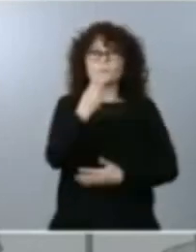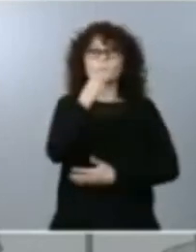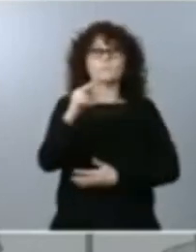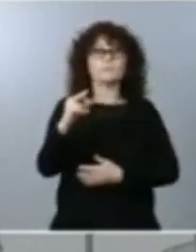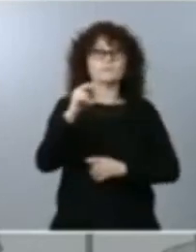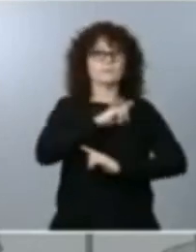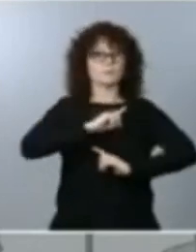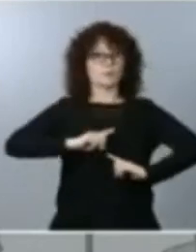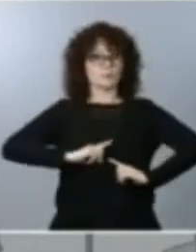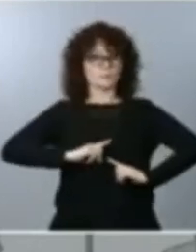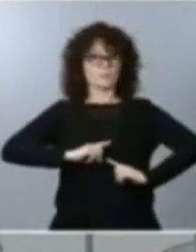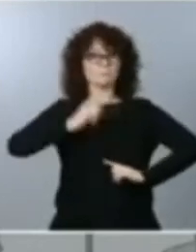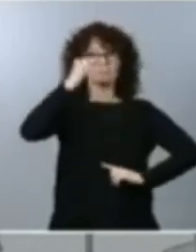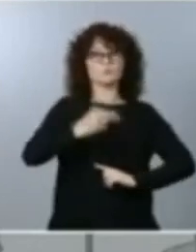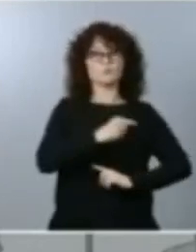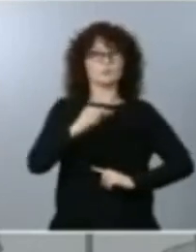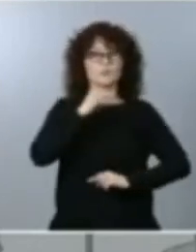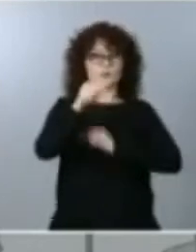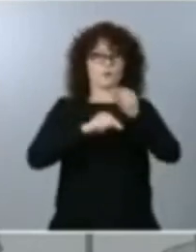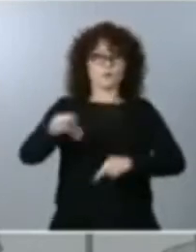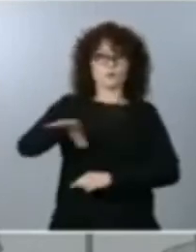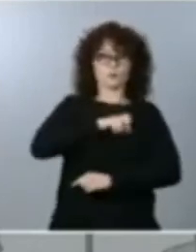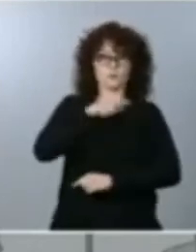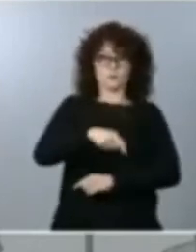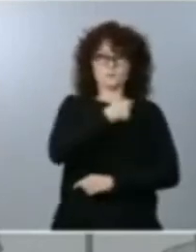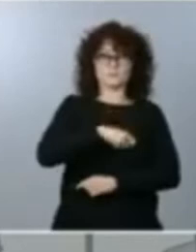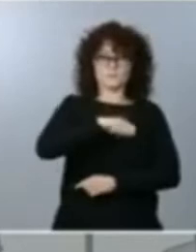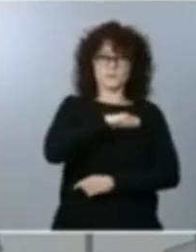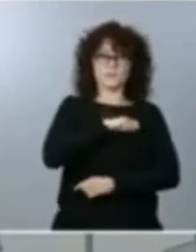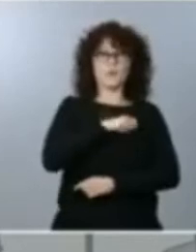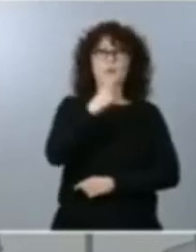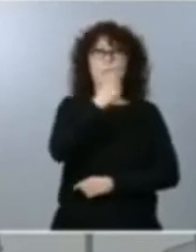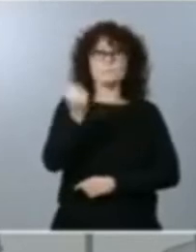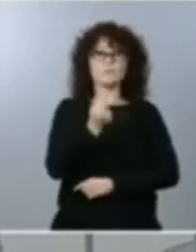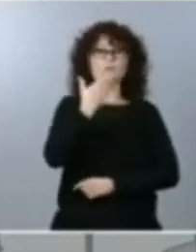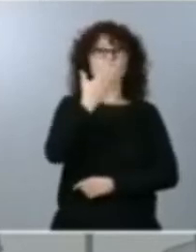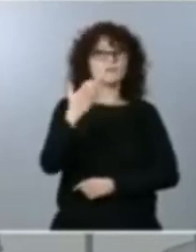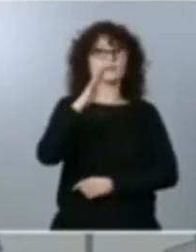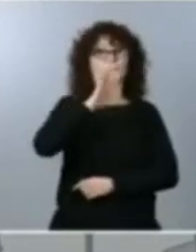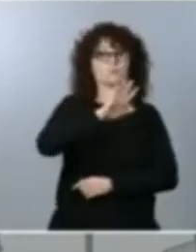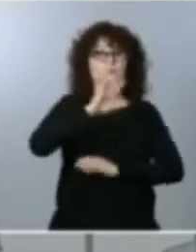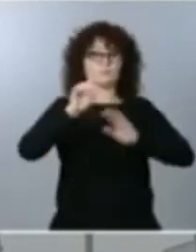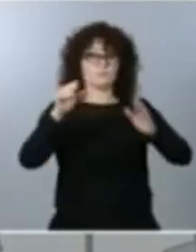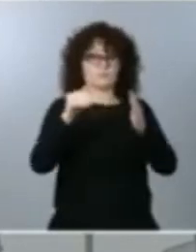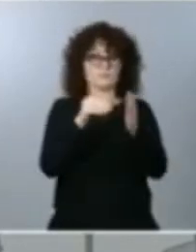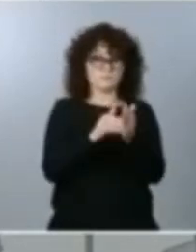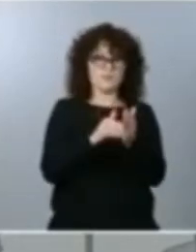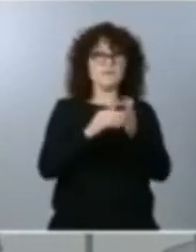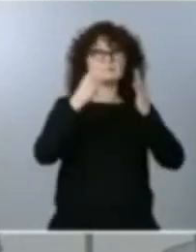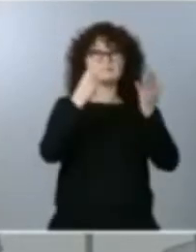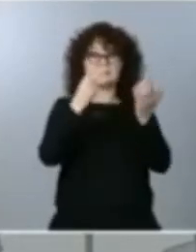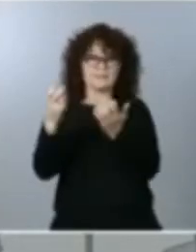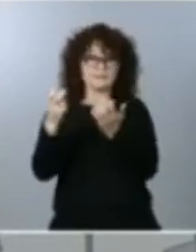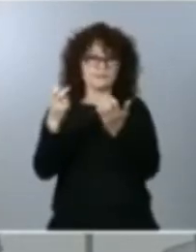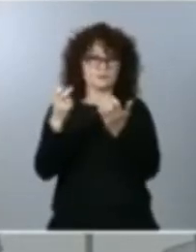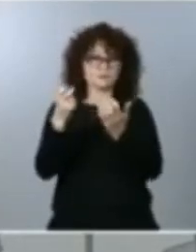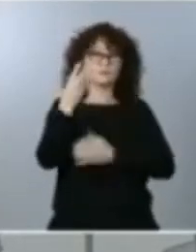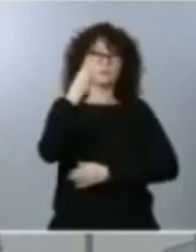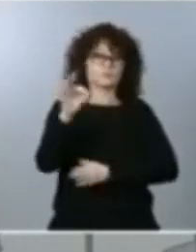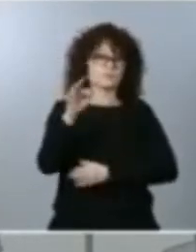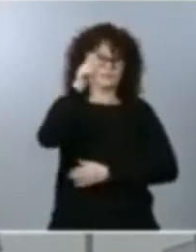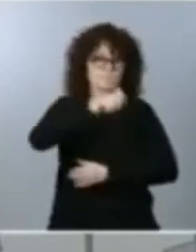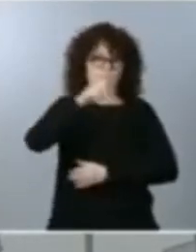el total de contagios en nuestro país asciende a 1.556.730 personas.